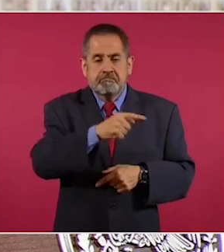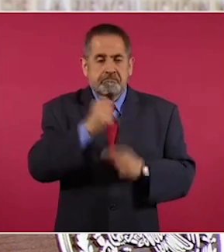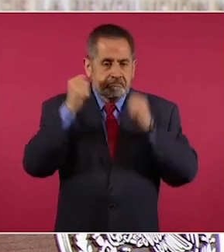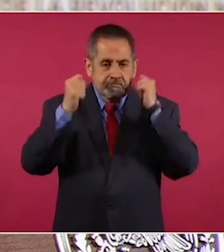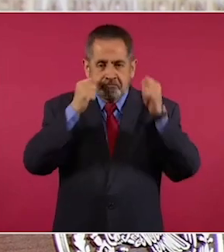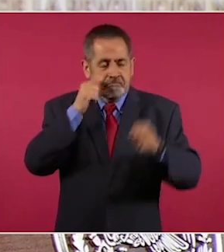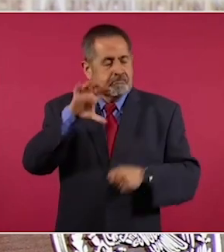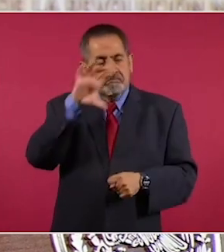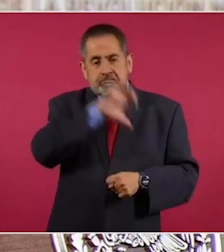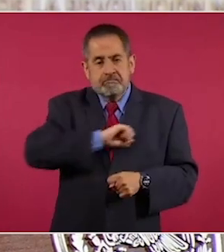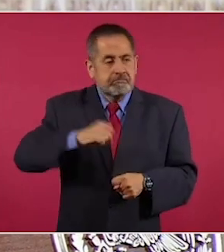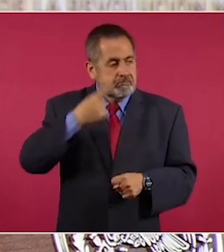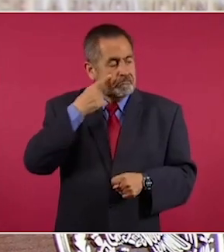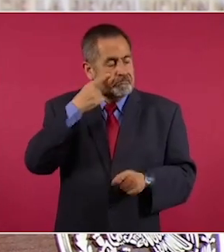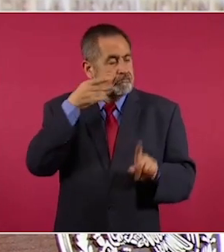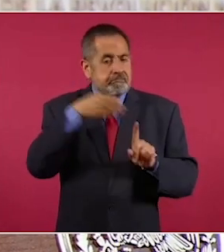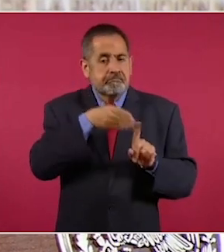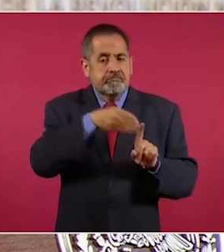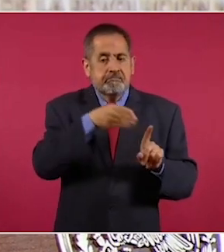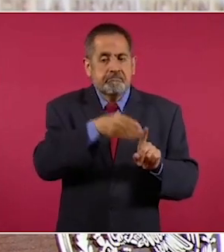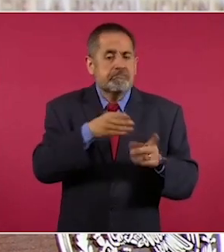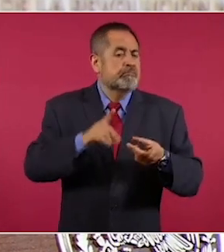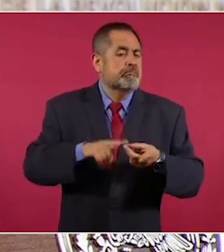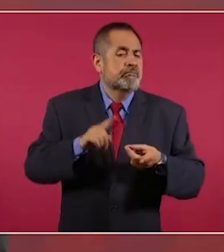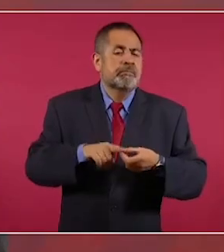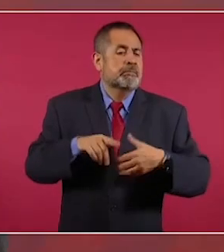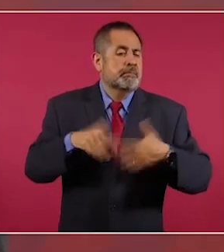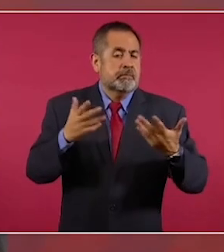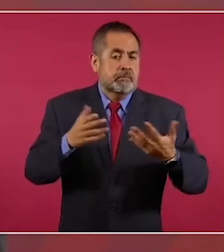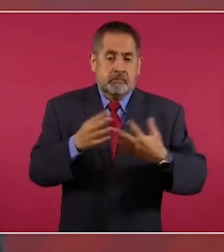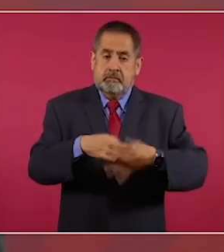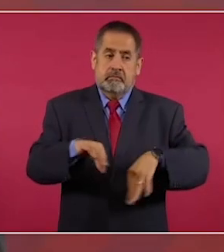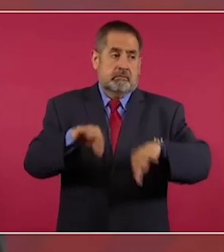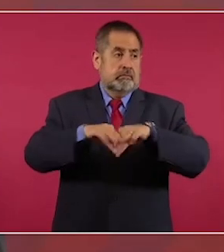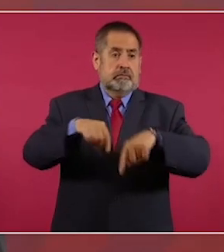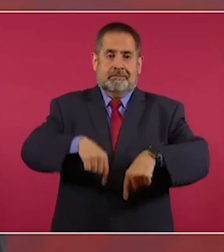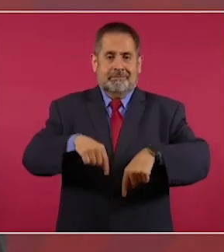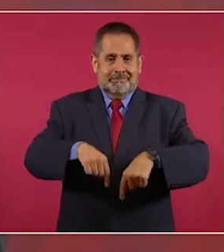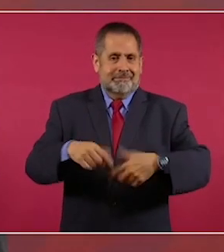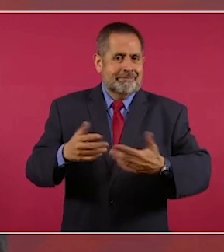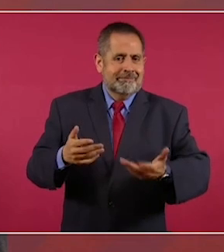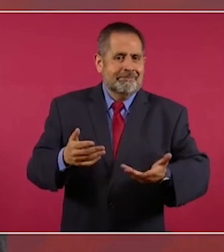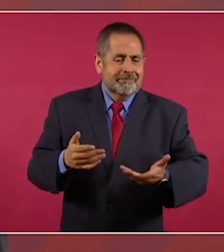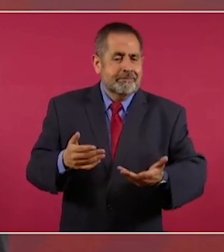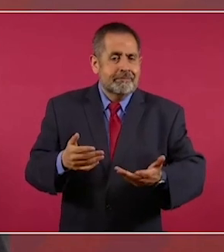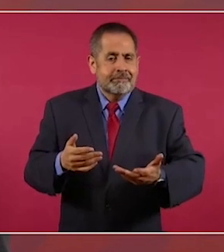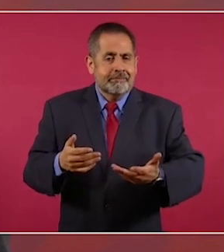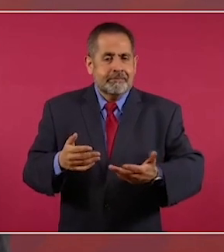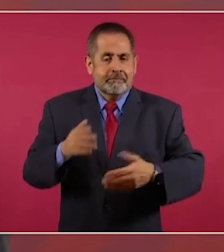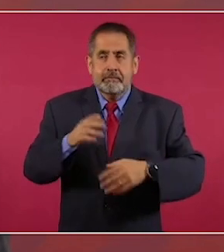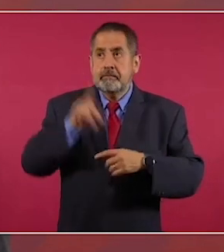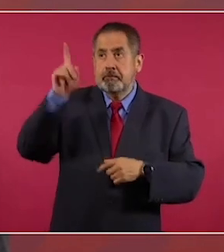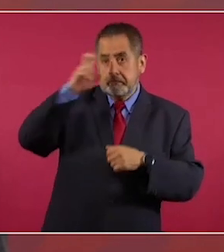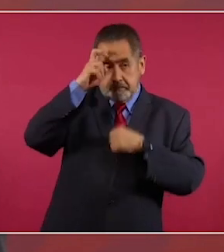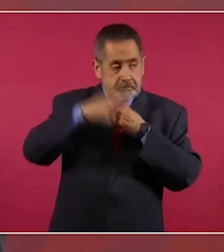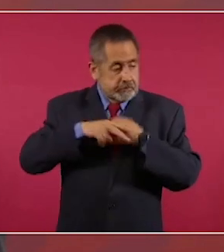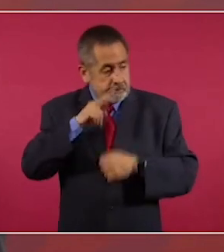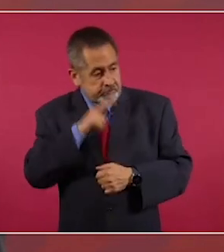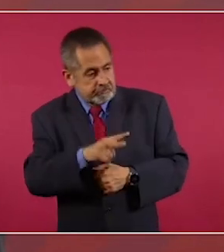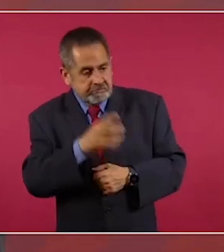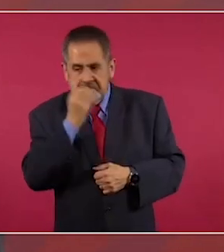importantes, más atractivos,